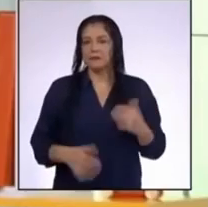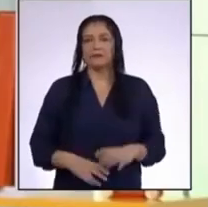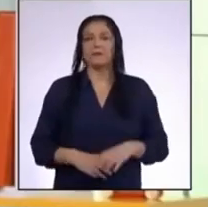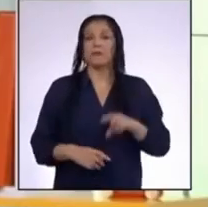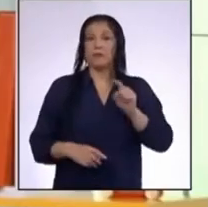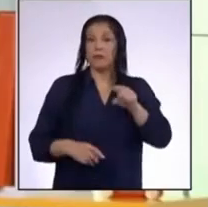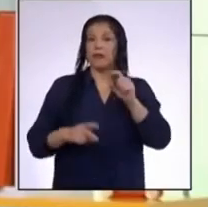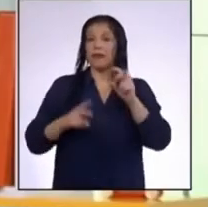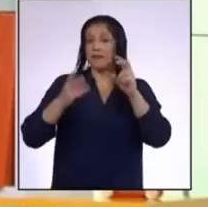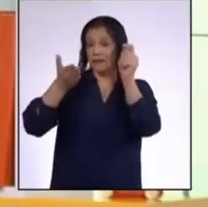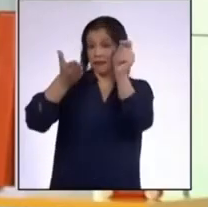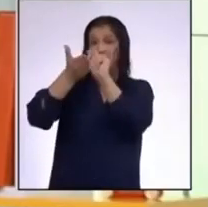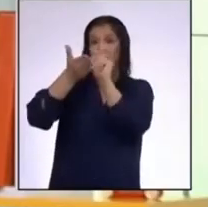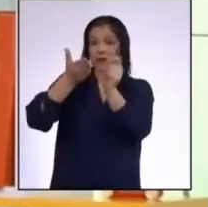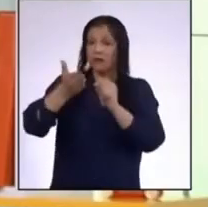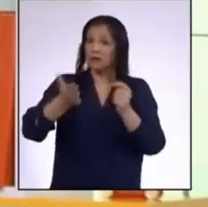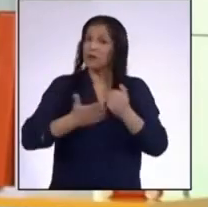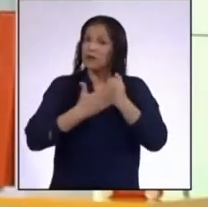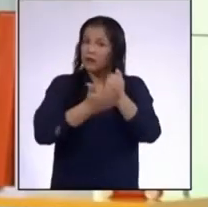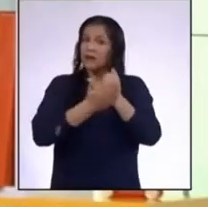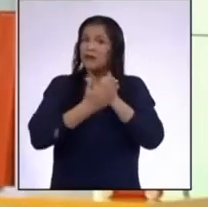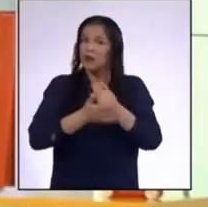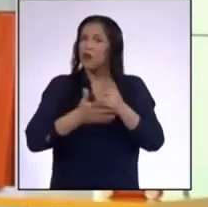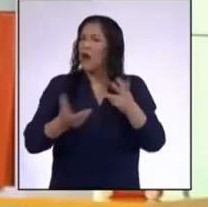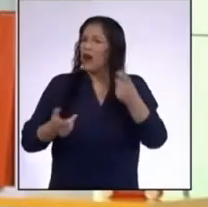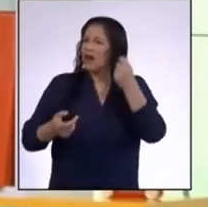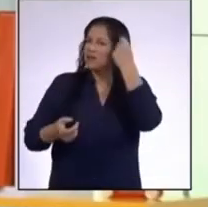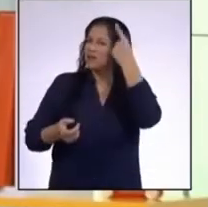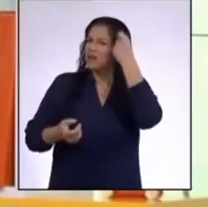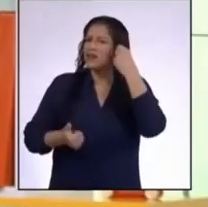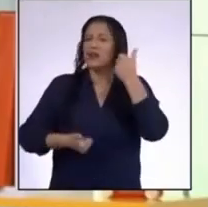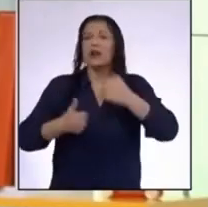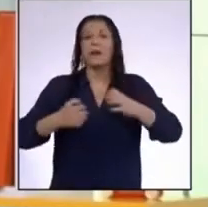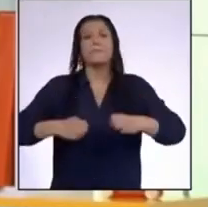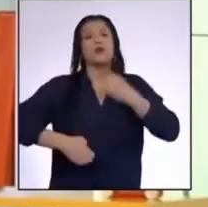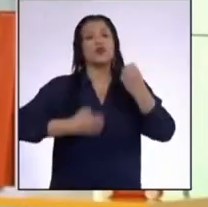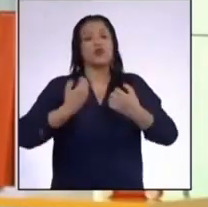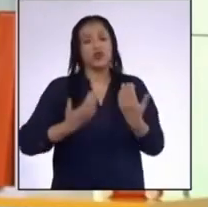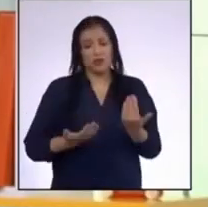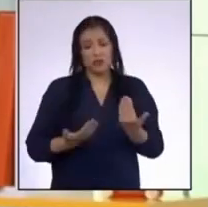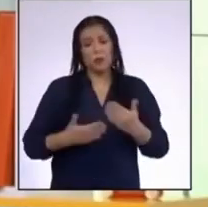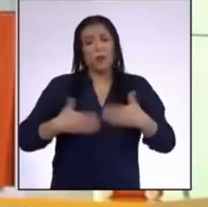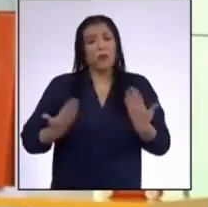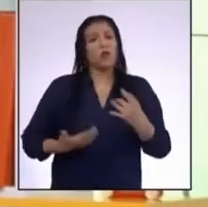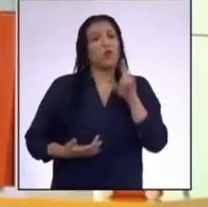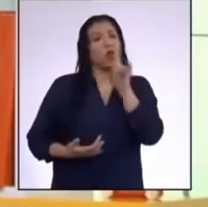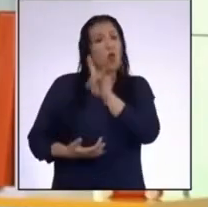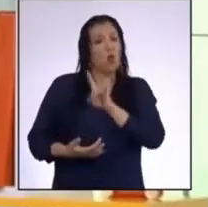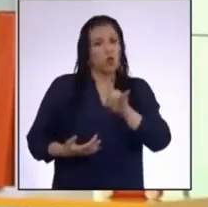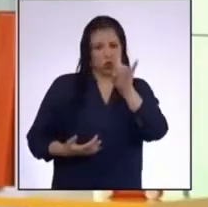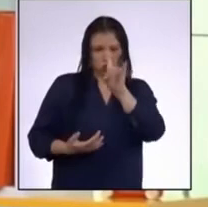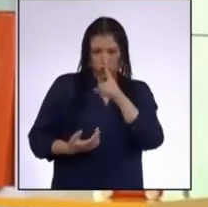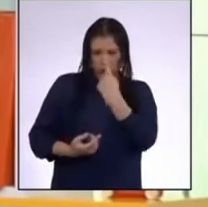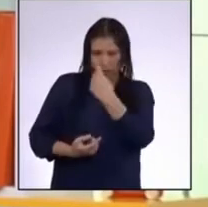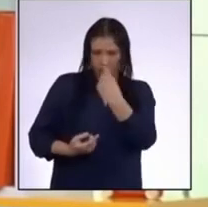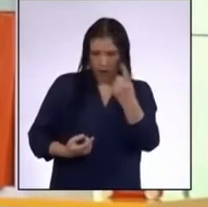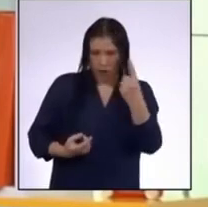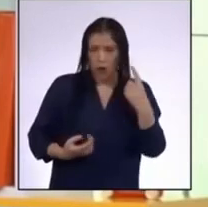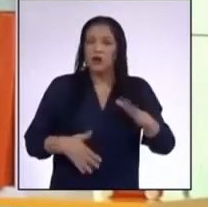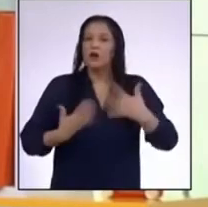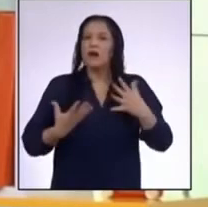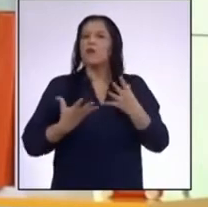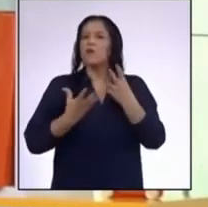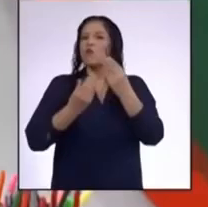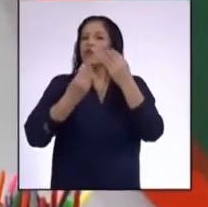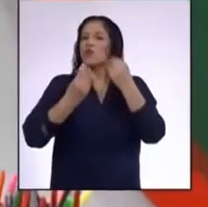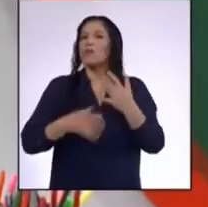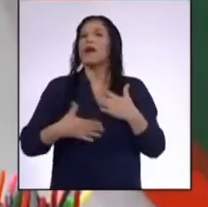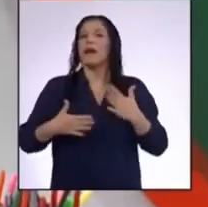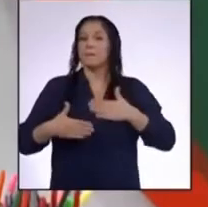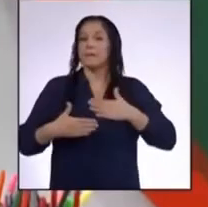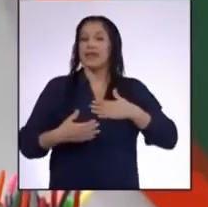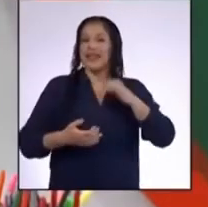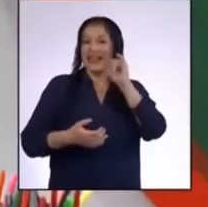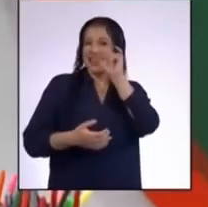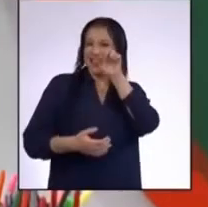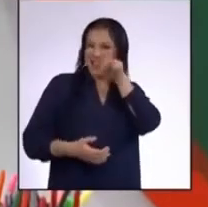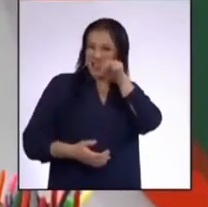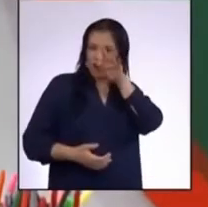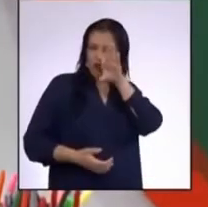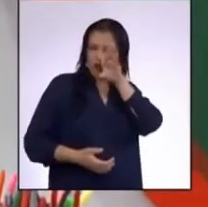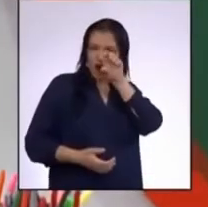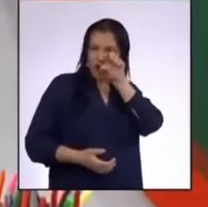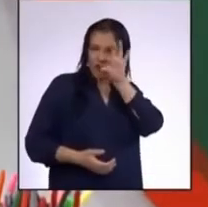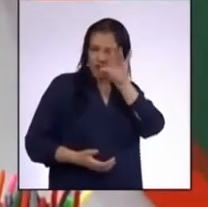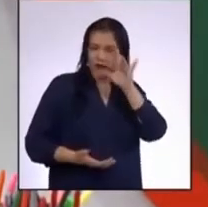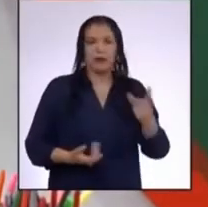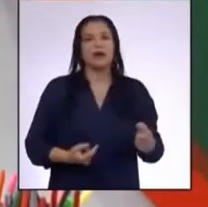Este texto nos ayuda a darnos cuenta de que las emociones tienen una utilidad Esto nos va a servir mucho para nuestra infografía Yo